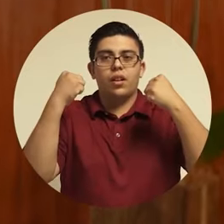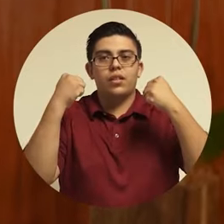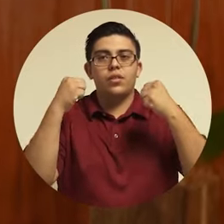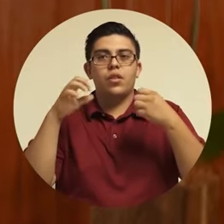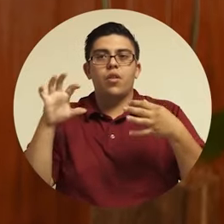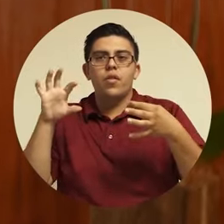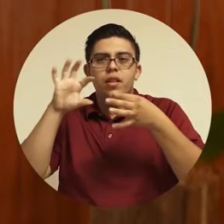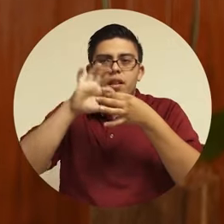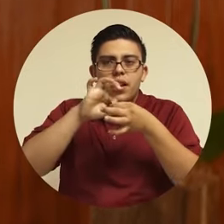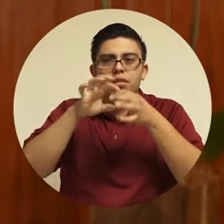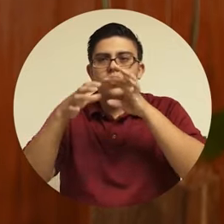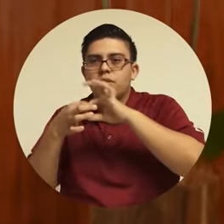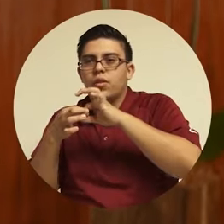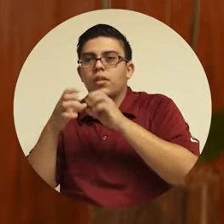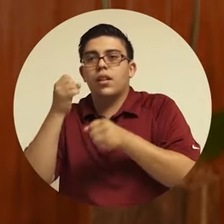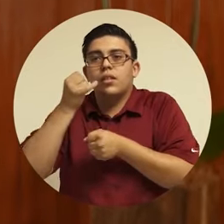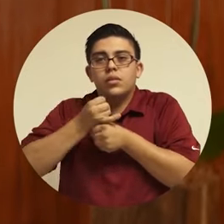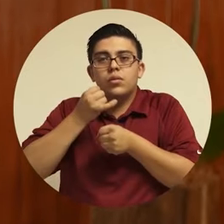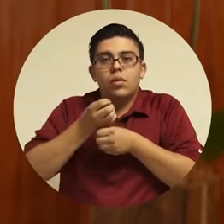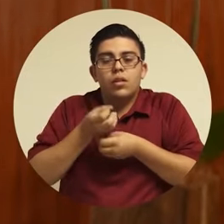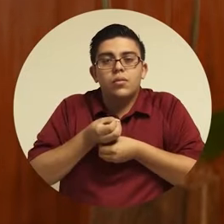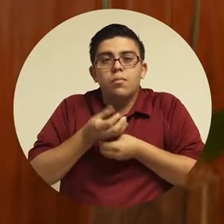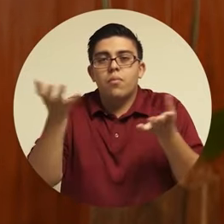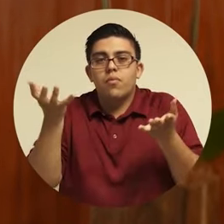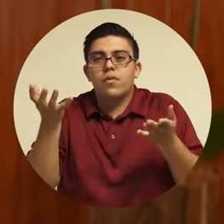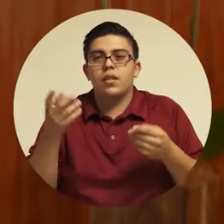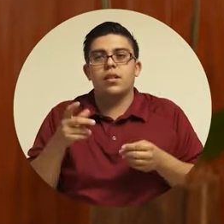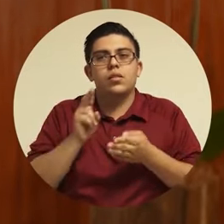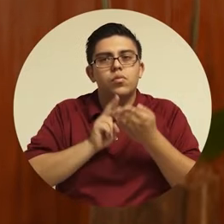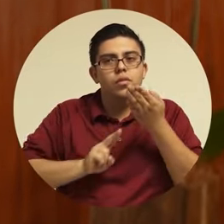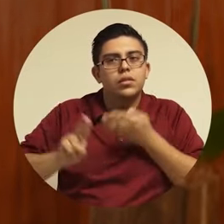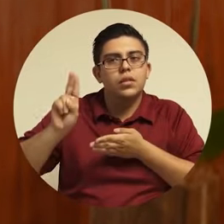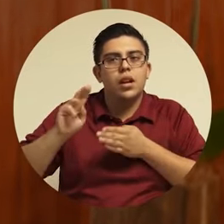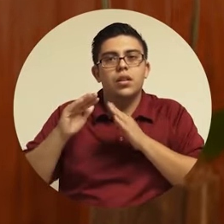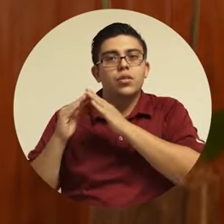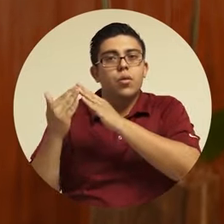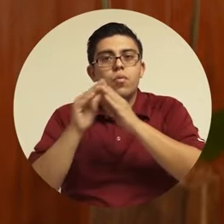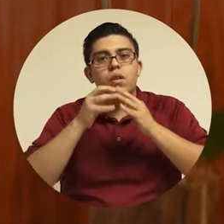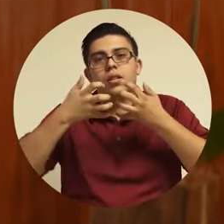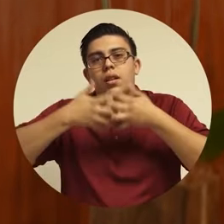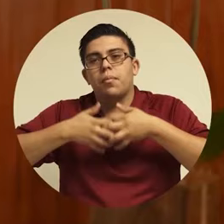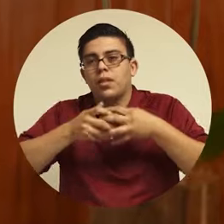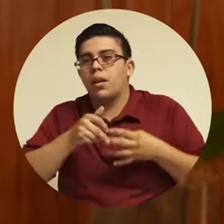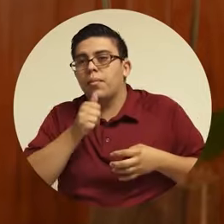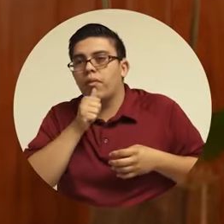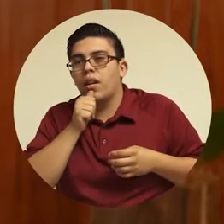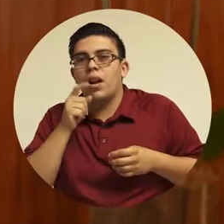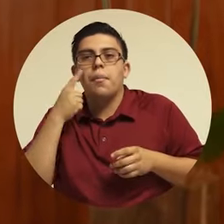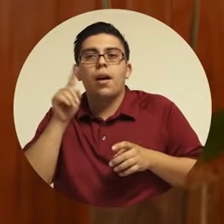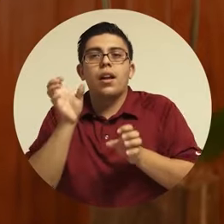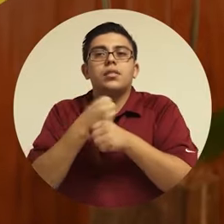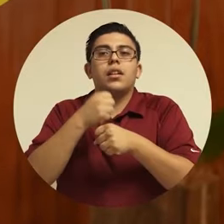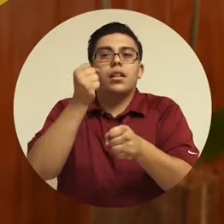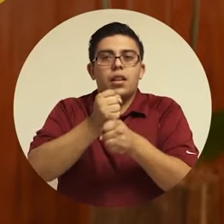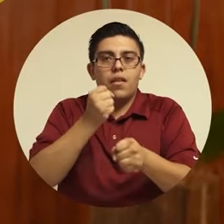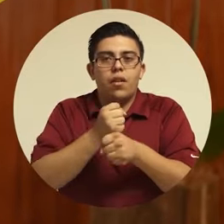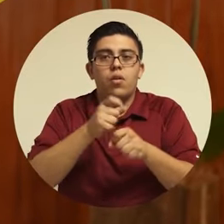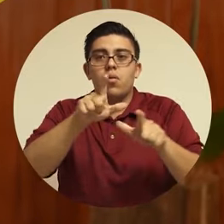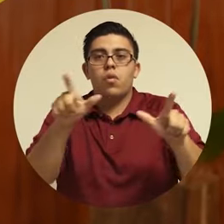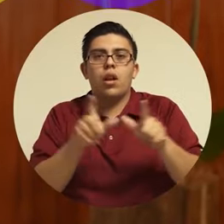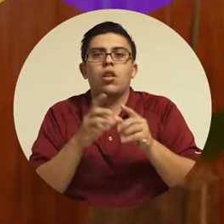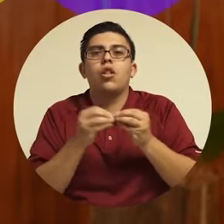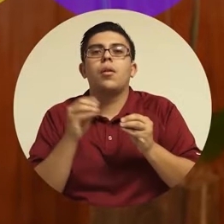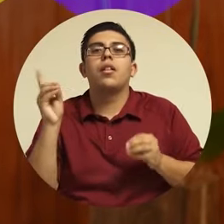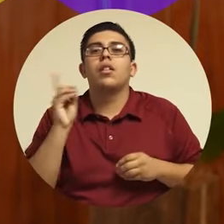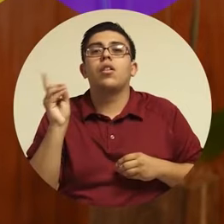Desde el inicio hemos fortalecido la coordinación entre instituciones públicas, las universidades, comunidades y la empresa